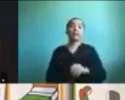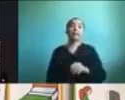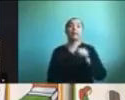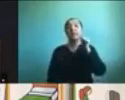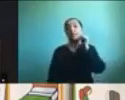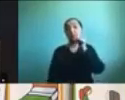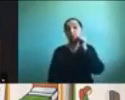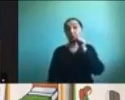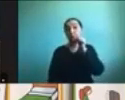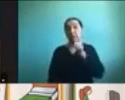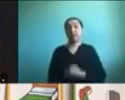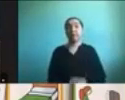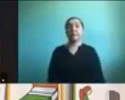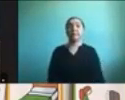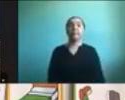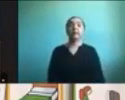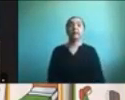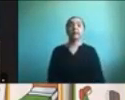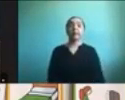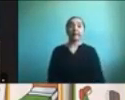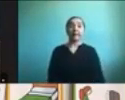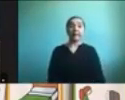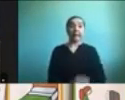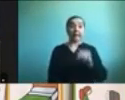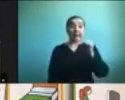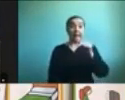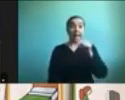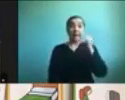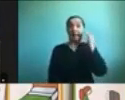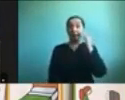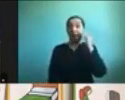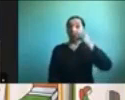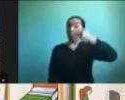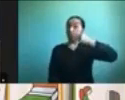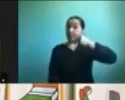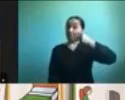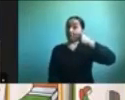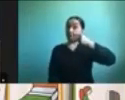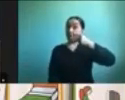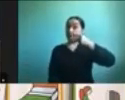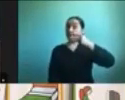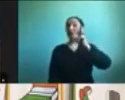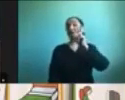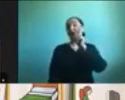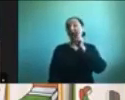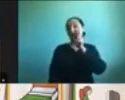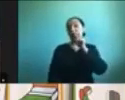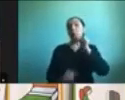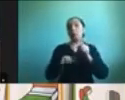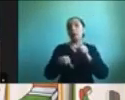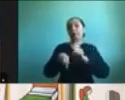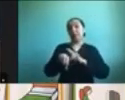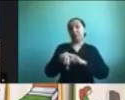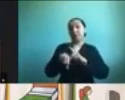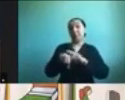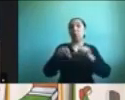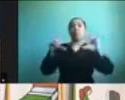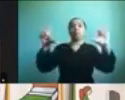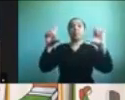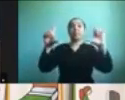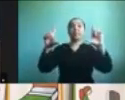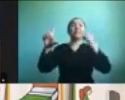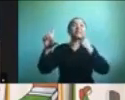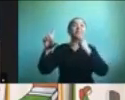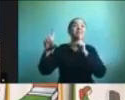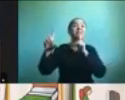ejemplo acá nuestro niño los martes y los viernes puede ver televisión los sábados puede